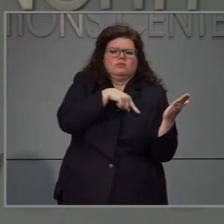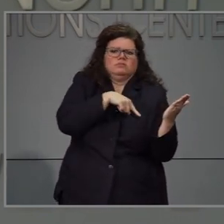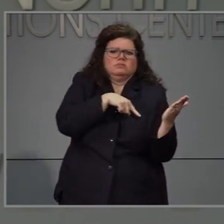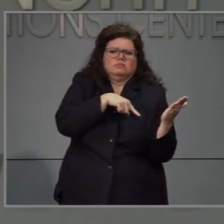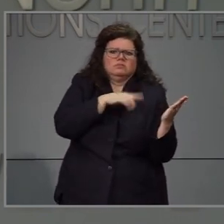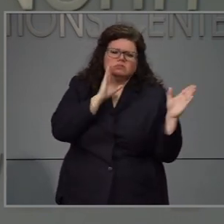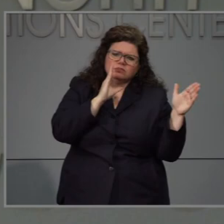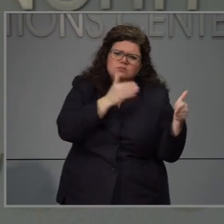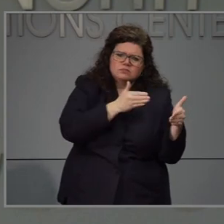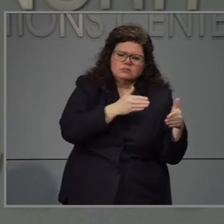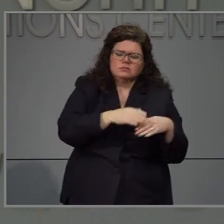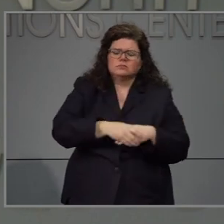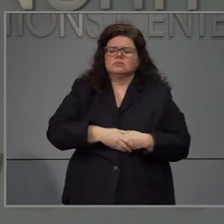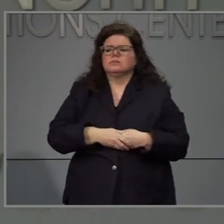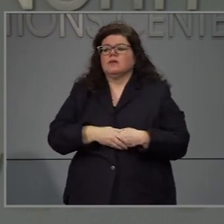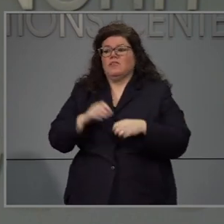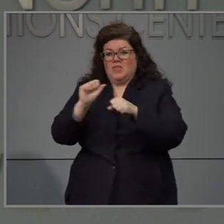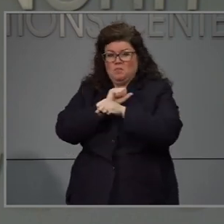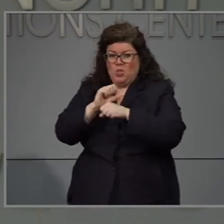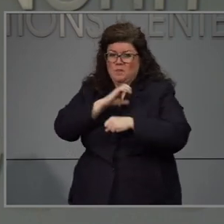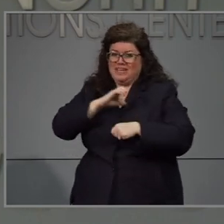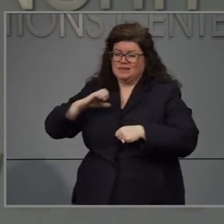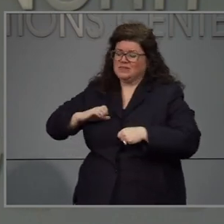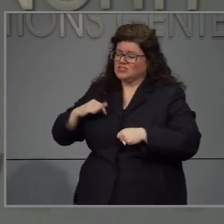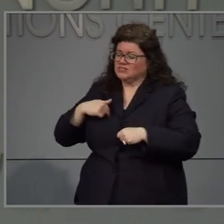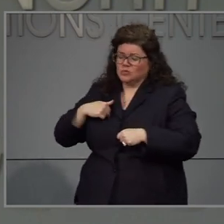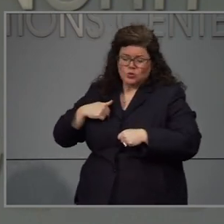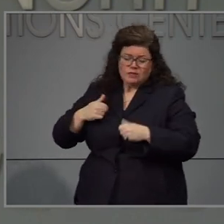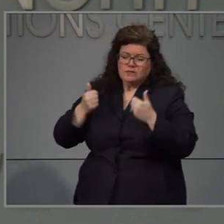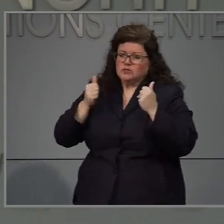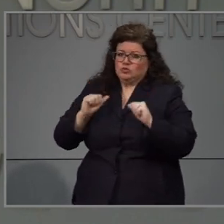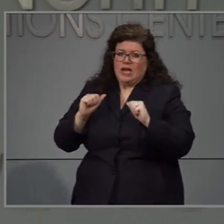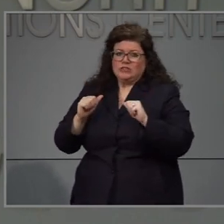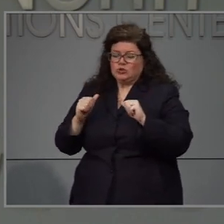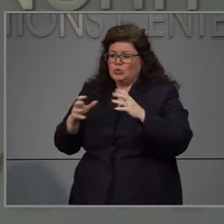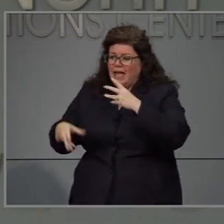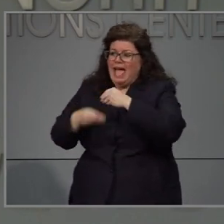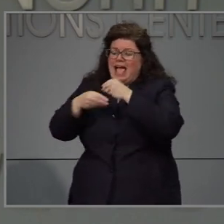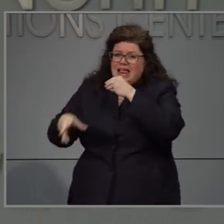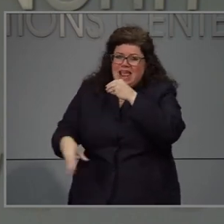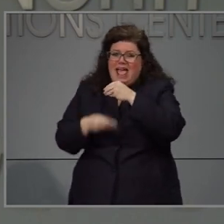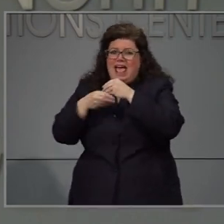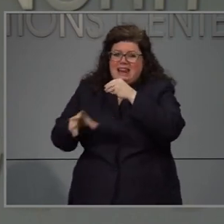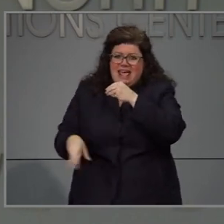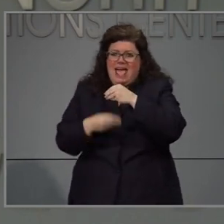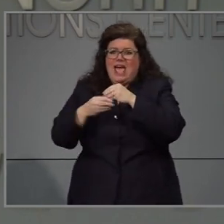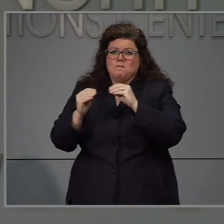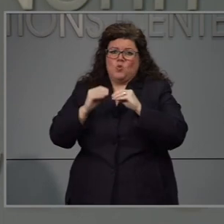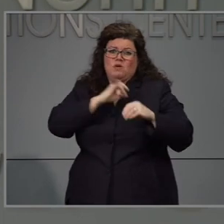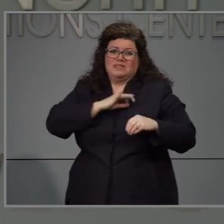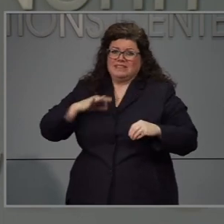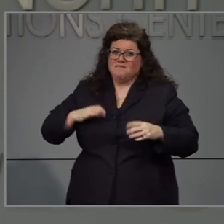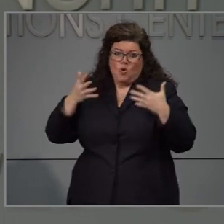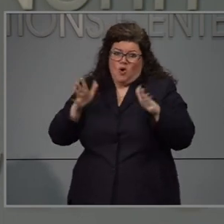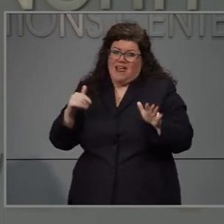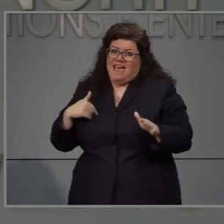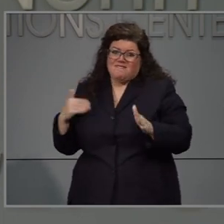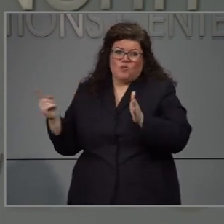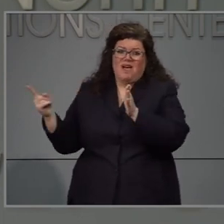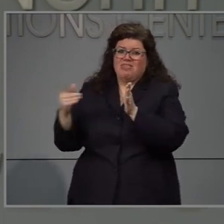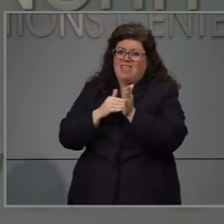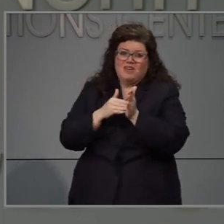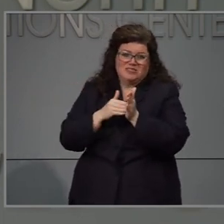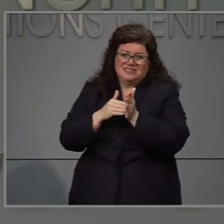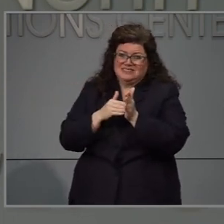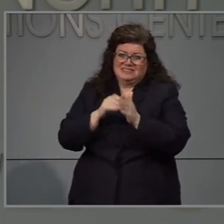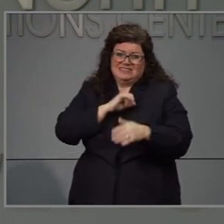La Comisión de Seguridad Laboral Atra está ampliando el número de personal que está respondiendo llamadas más de mil personas